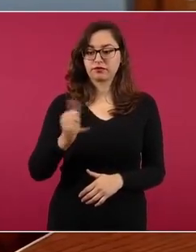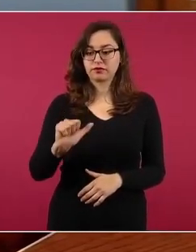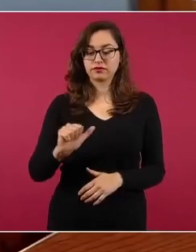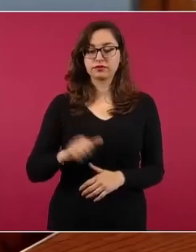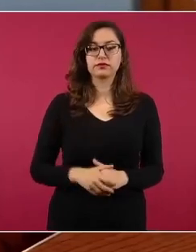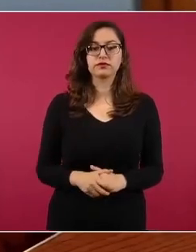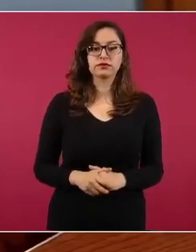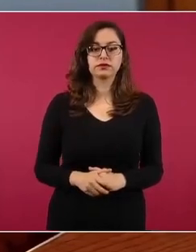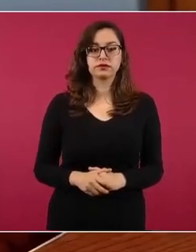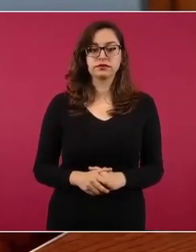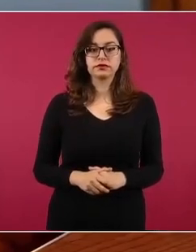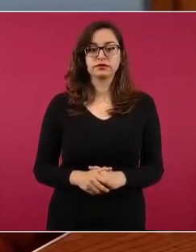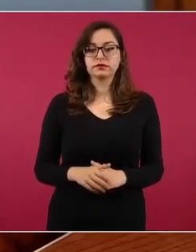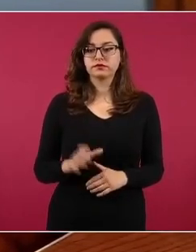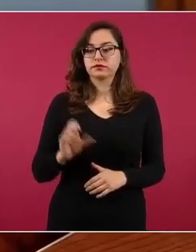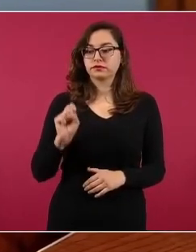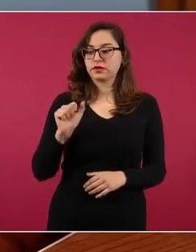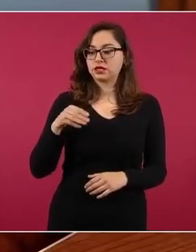Samuel García.